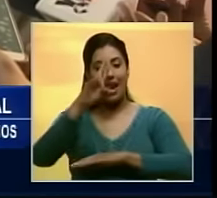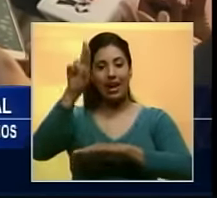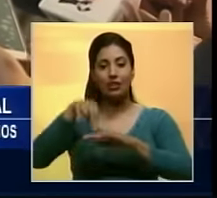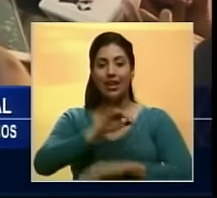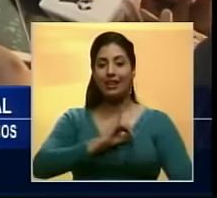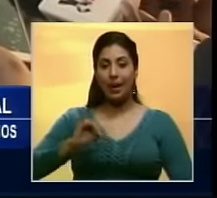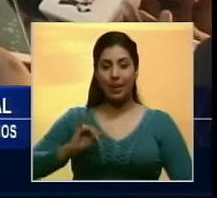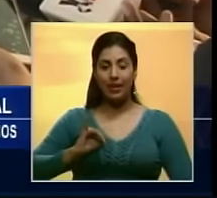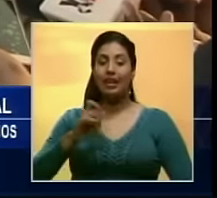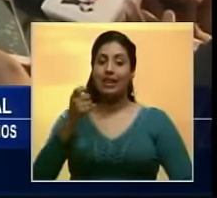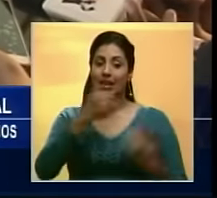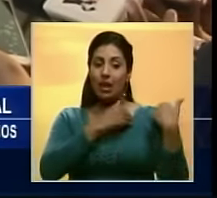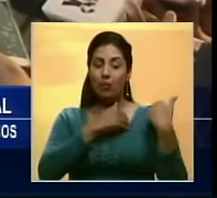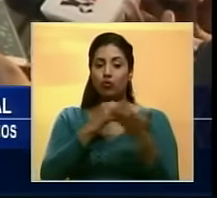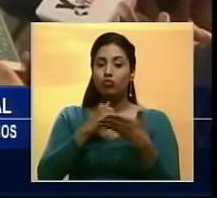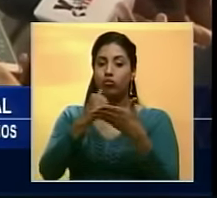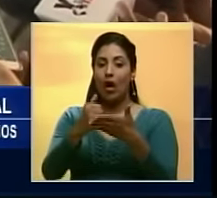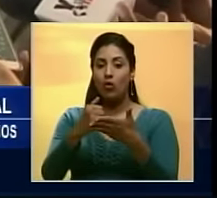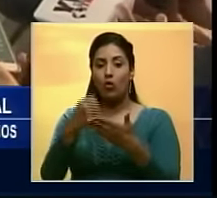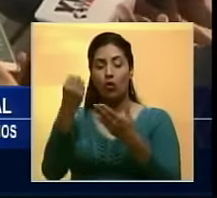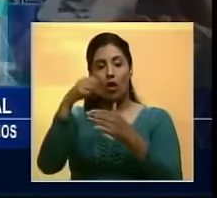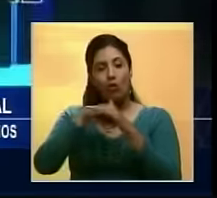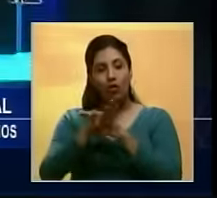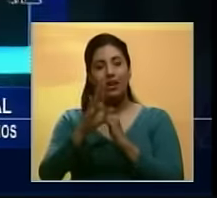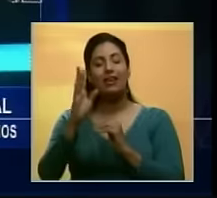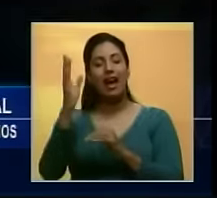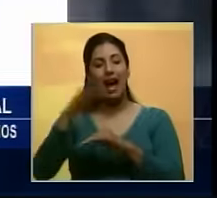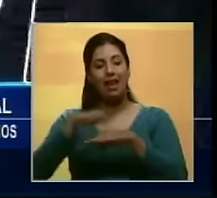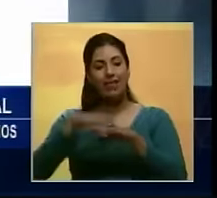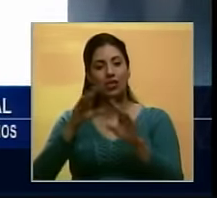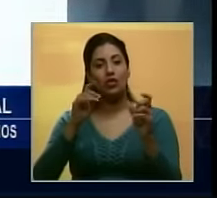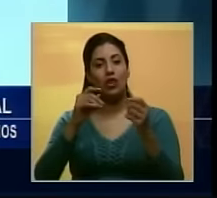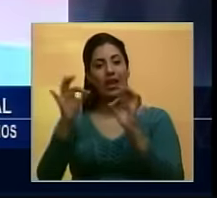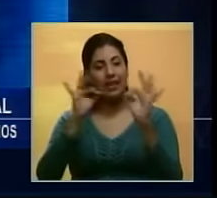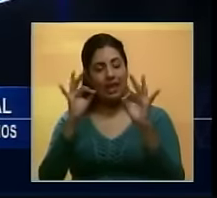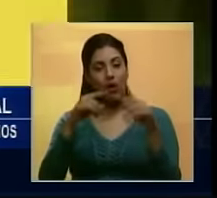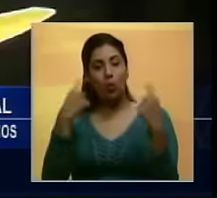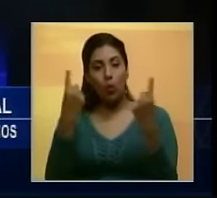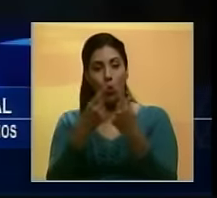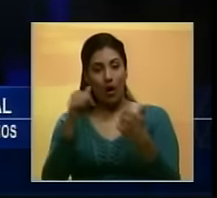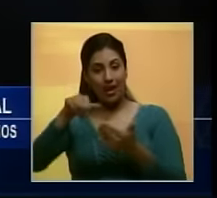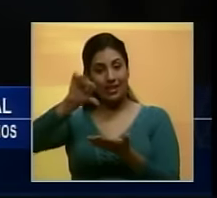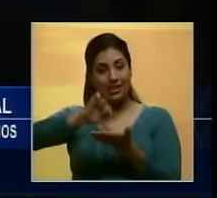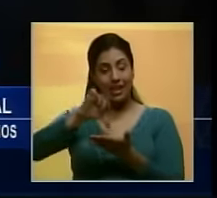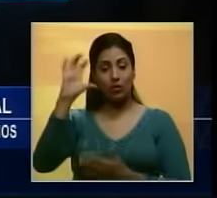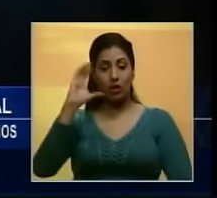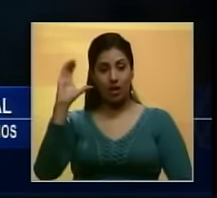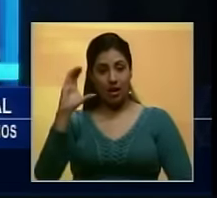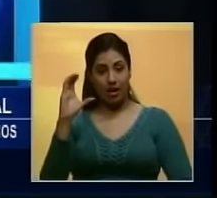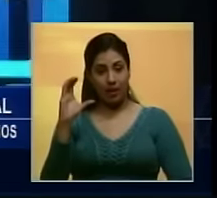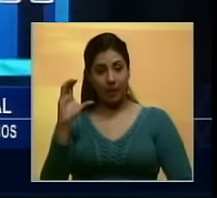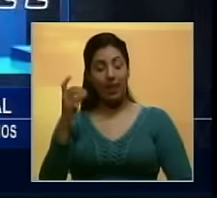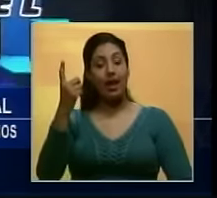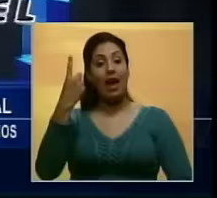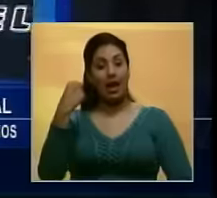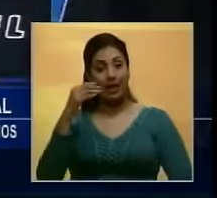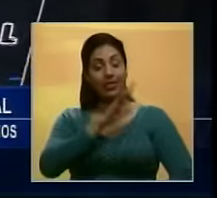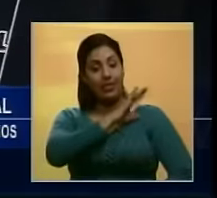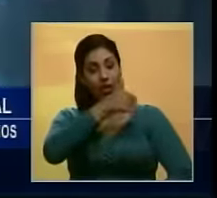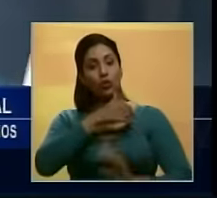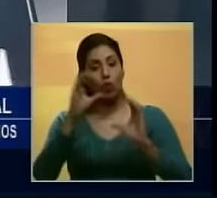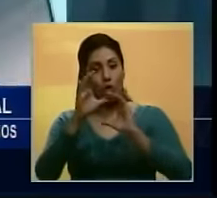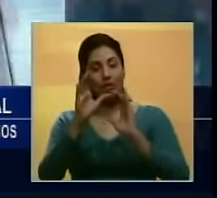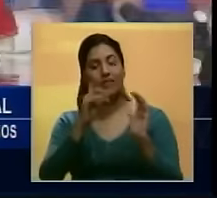independientes quienes han sido beneficiados por el fondo se dieron cita en el Teatro Junín, ubicado en pleno centro de la capital. Allí el director de